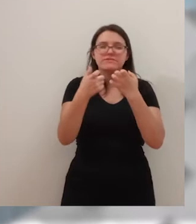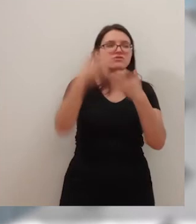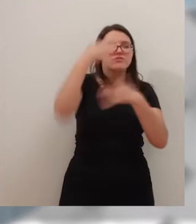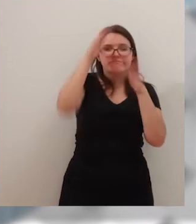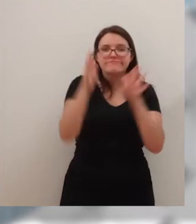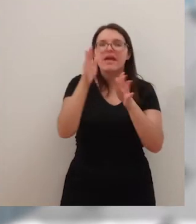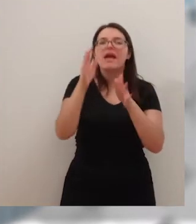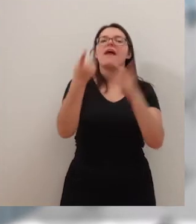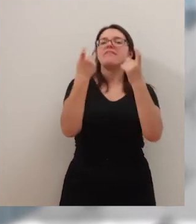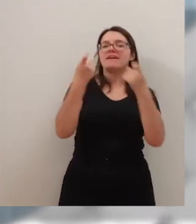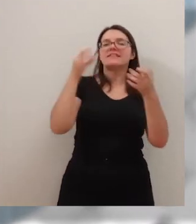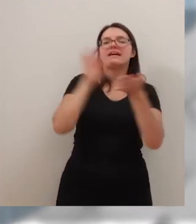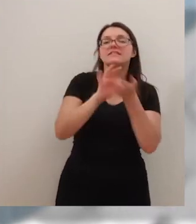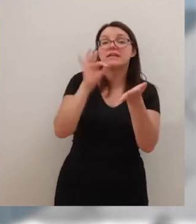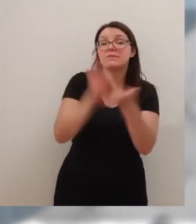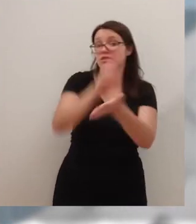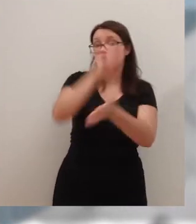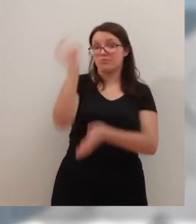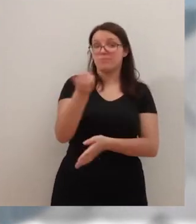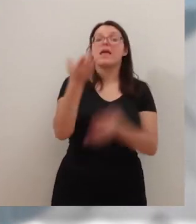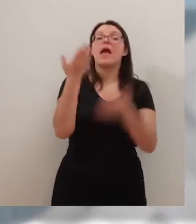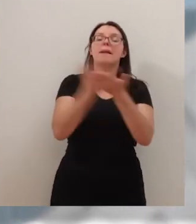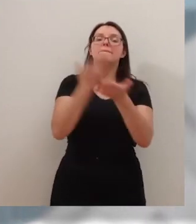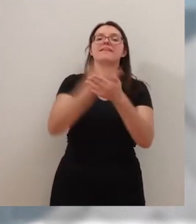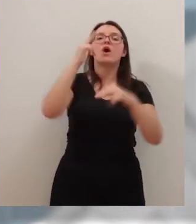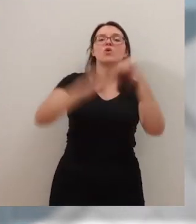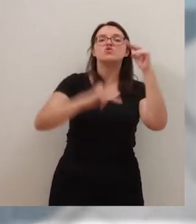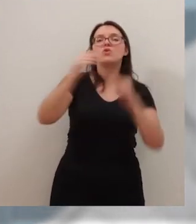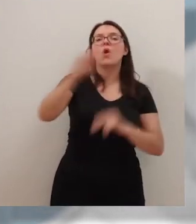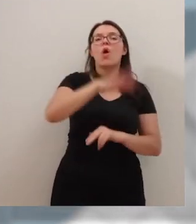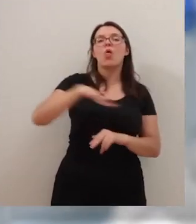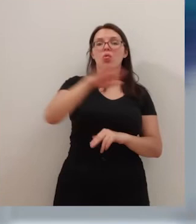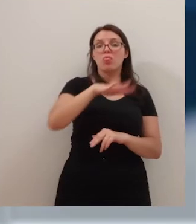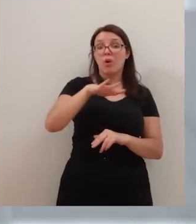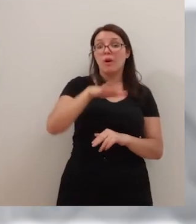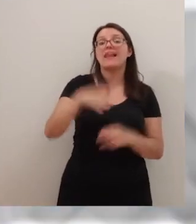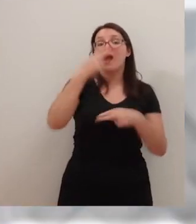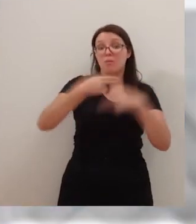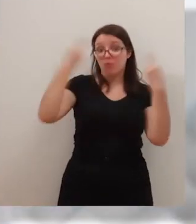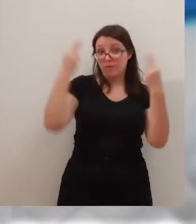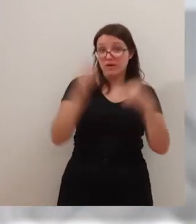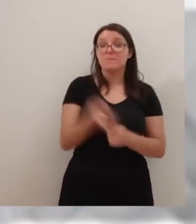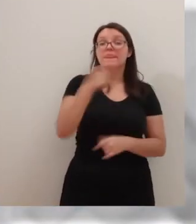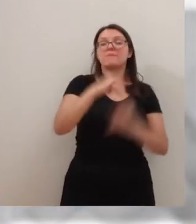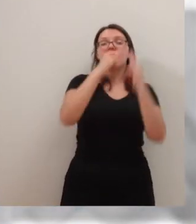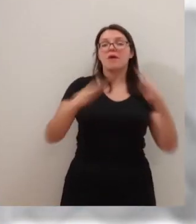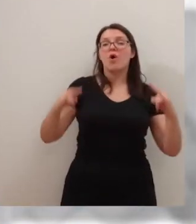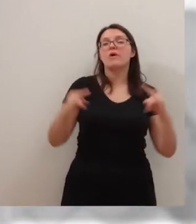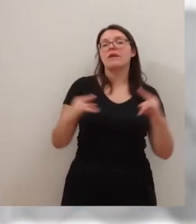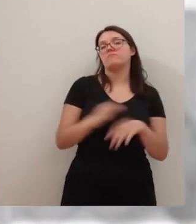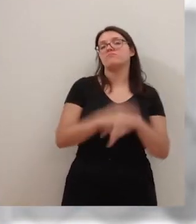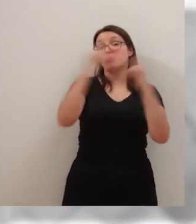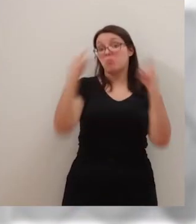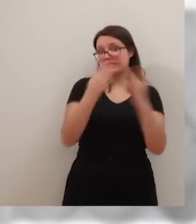los vecinos del municipio de Río Javajeño, reclamaron la construcción de un local público en el solar de la iglesia y la mejora del puente medieval.